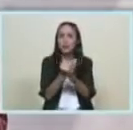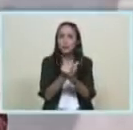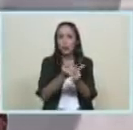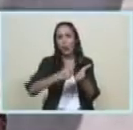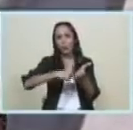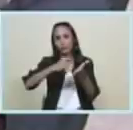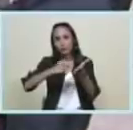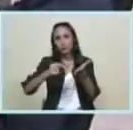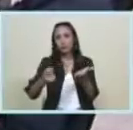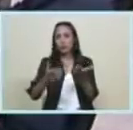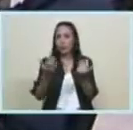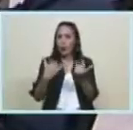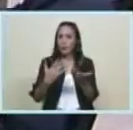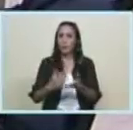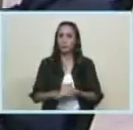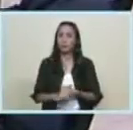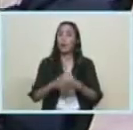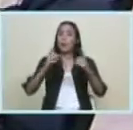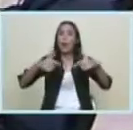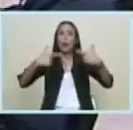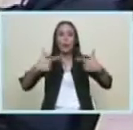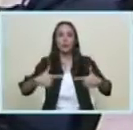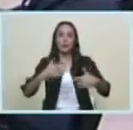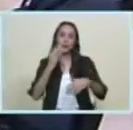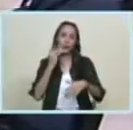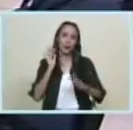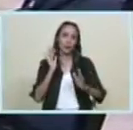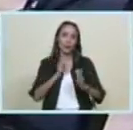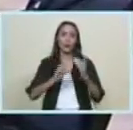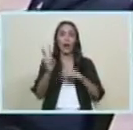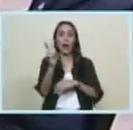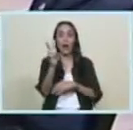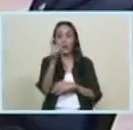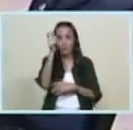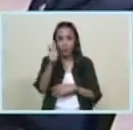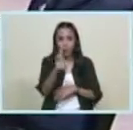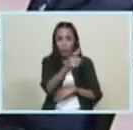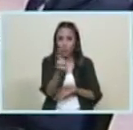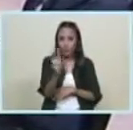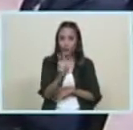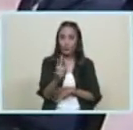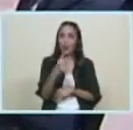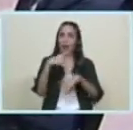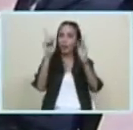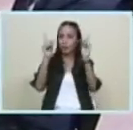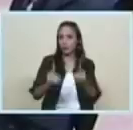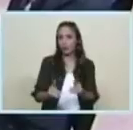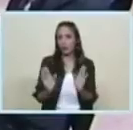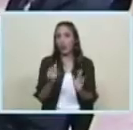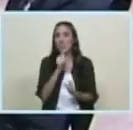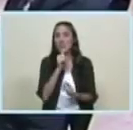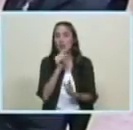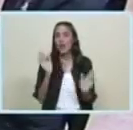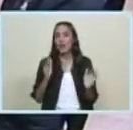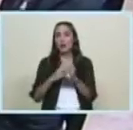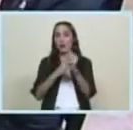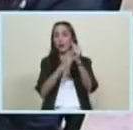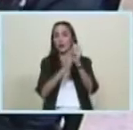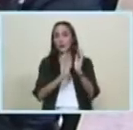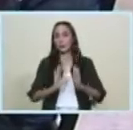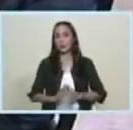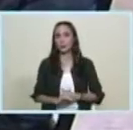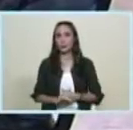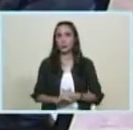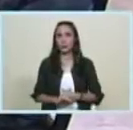a competir y que sea el pueblo el que decida yo estoy aquí por los votos aquí me pusieron los